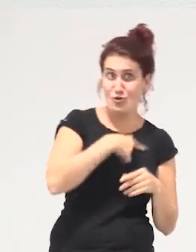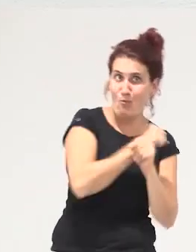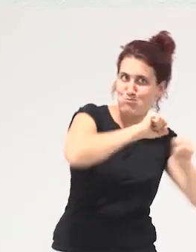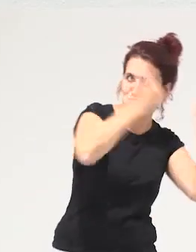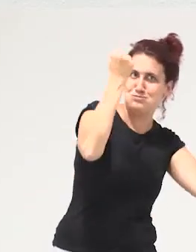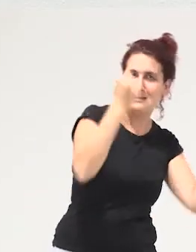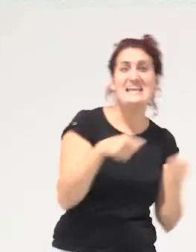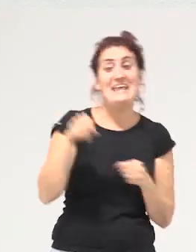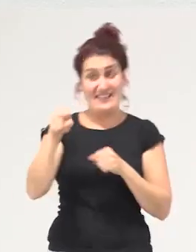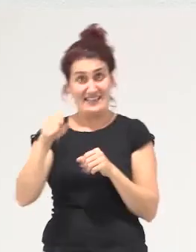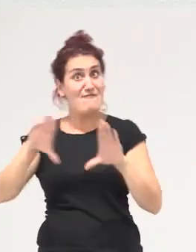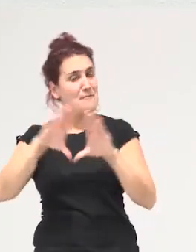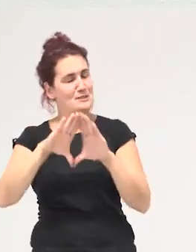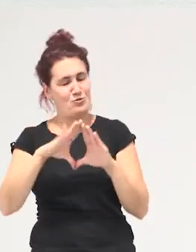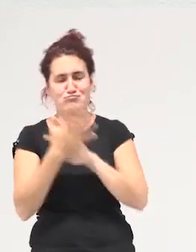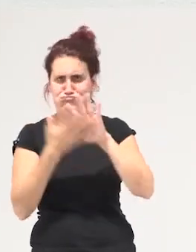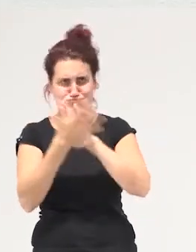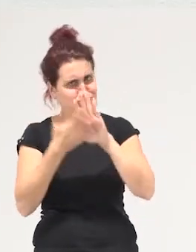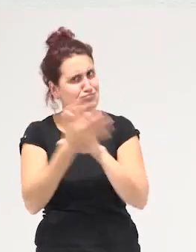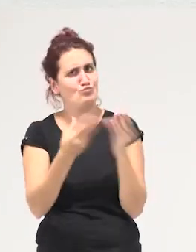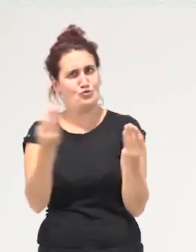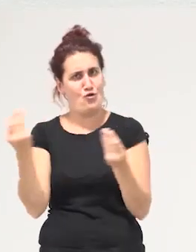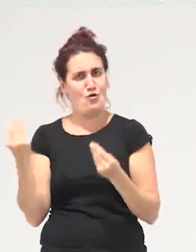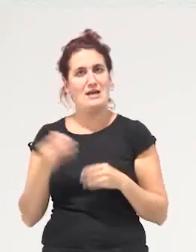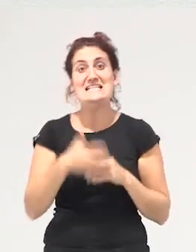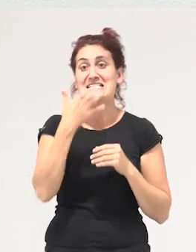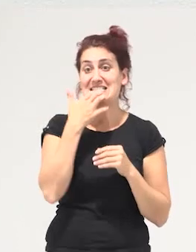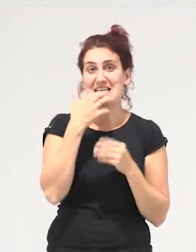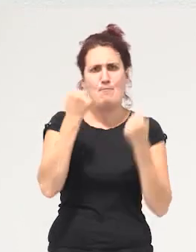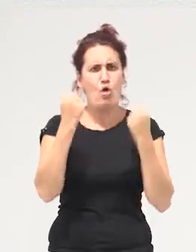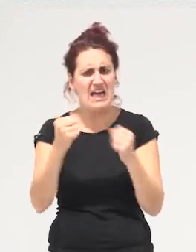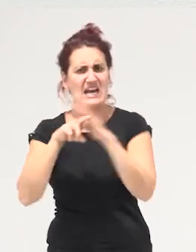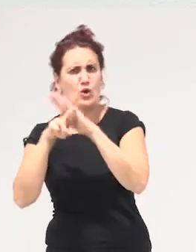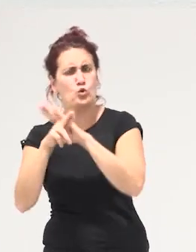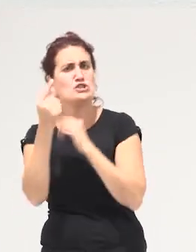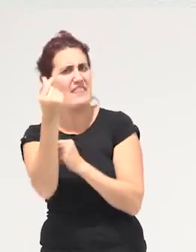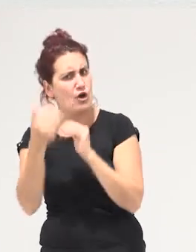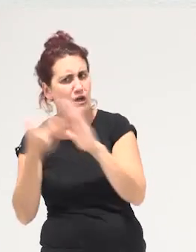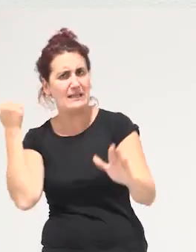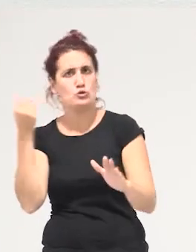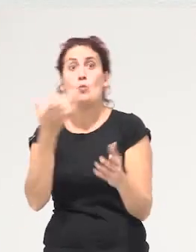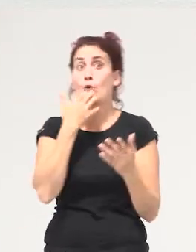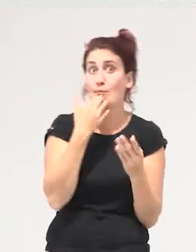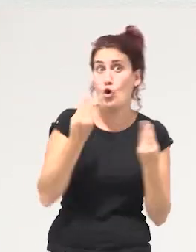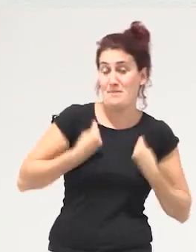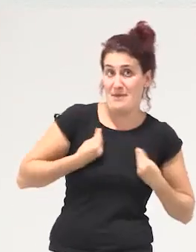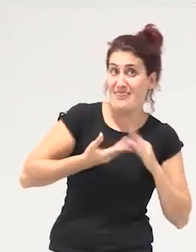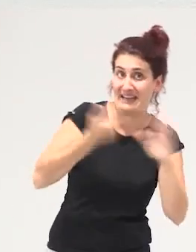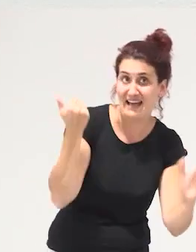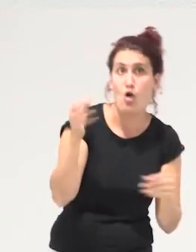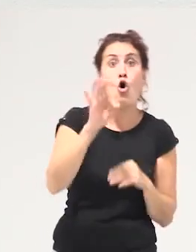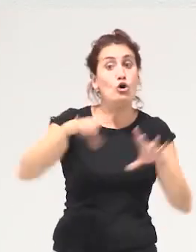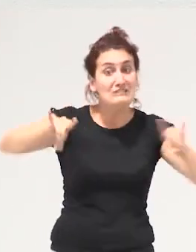aquí los feminismos tienen muchísimo que decir entonces si quitamos poder y recursos al capital por ejemplo si quitamos vivienda o si le quitamos